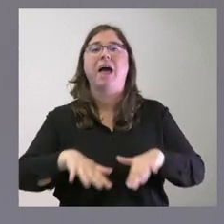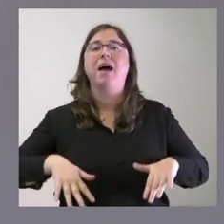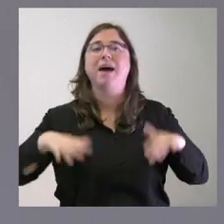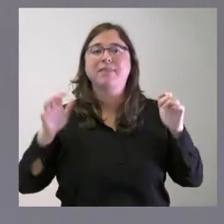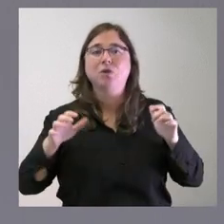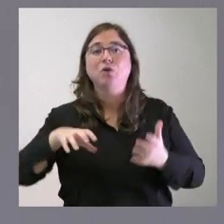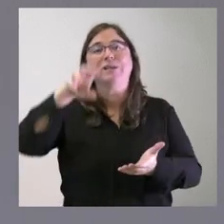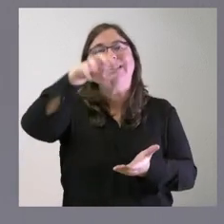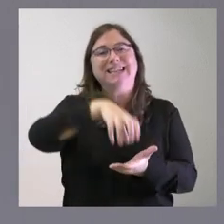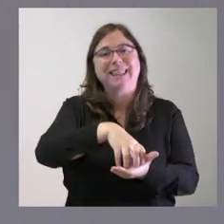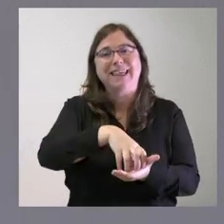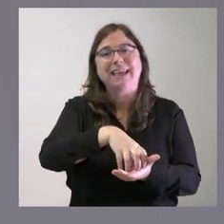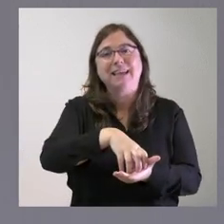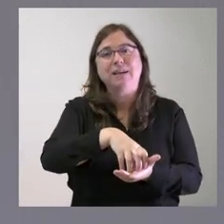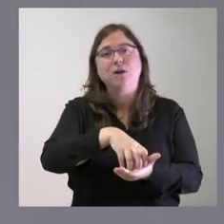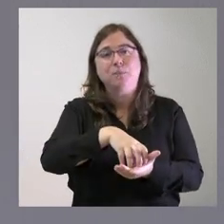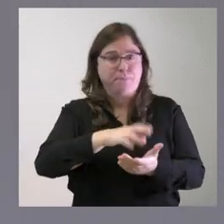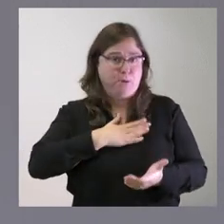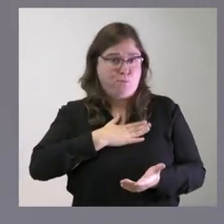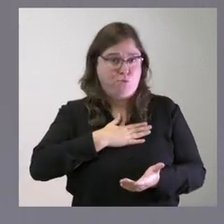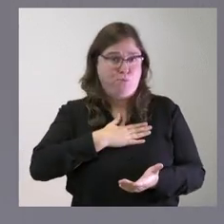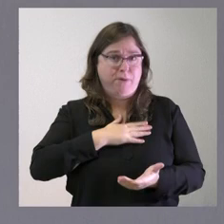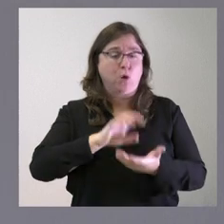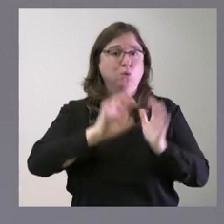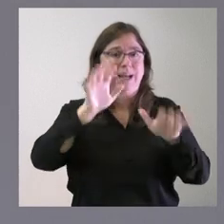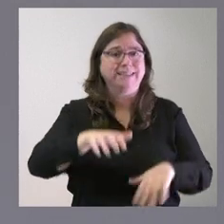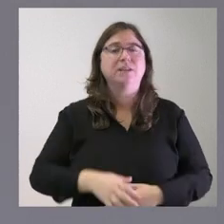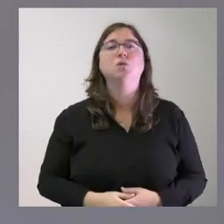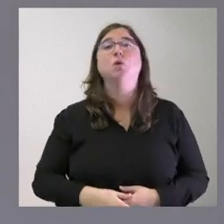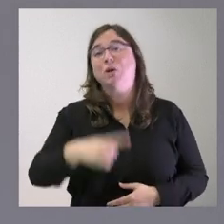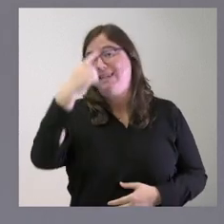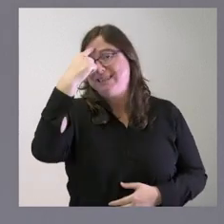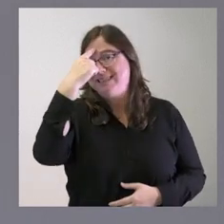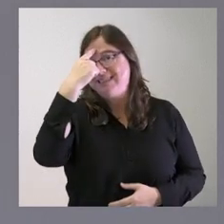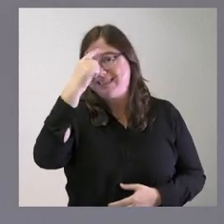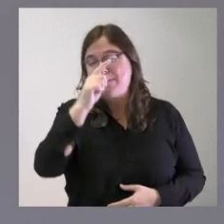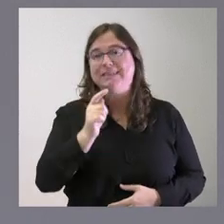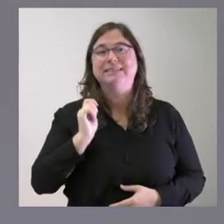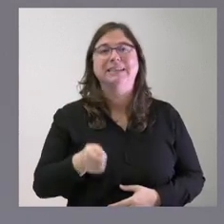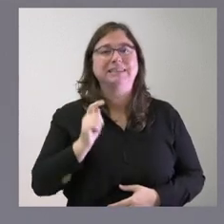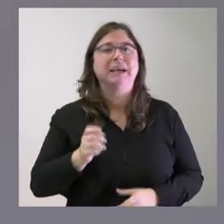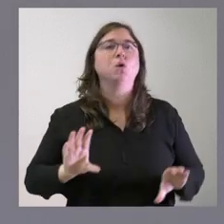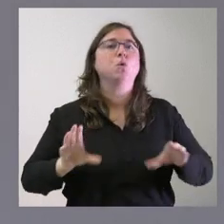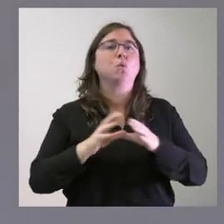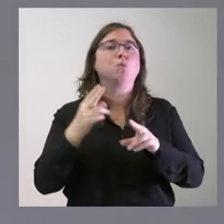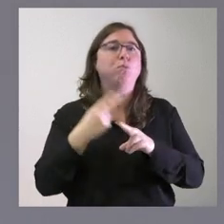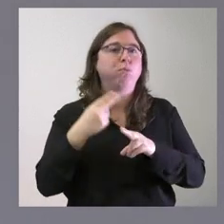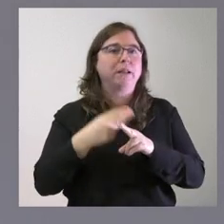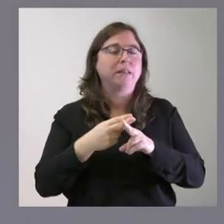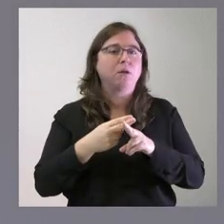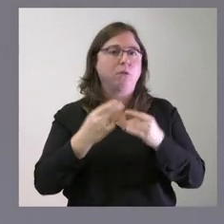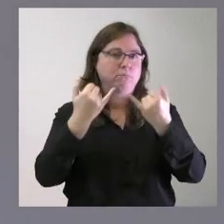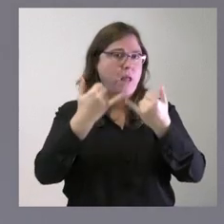sede que tiene la Junta de Castilla y León saben ustedes que es habitual que los partidos políticos puedan hacer actos